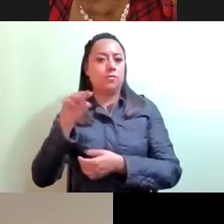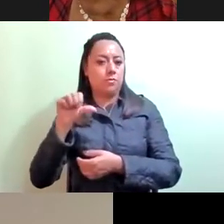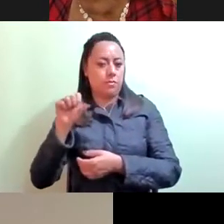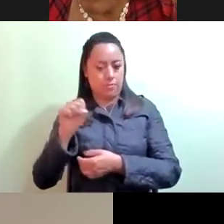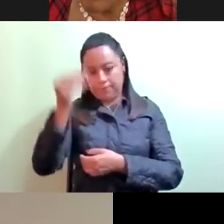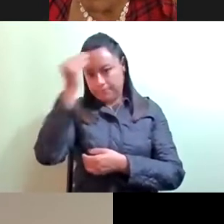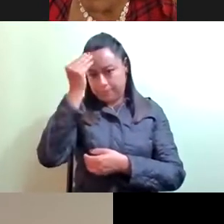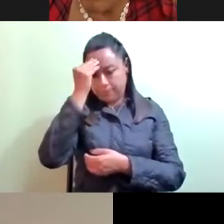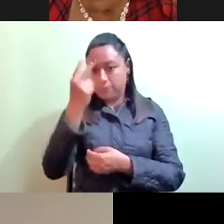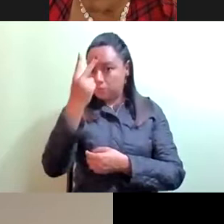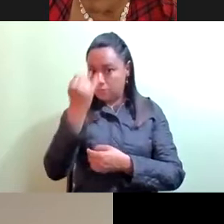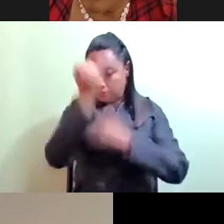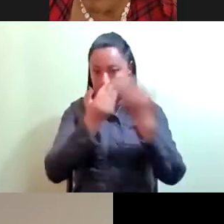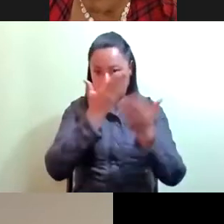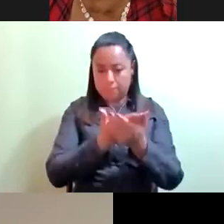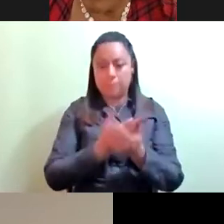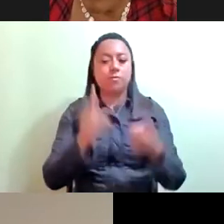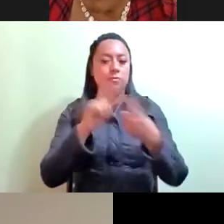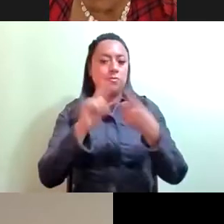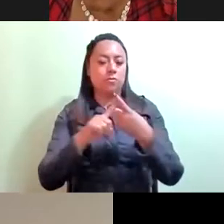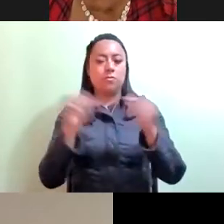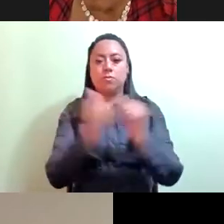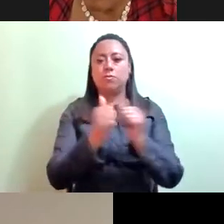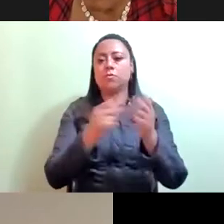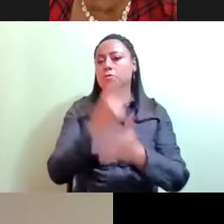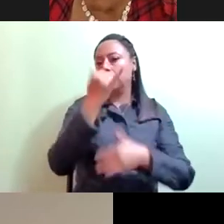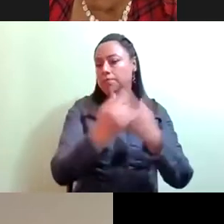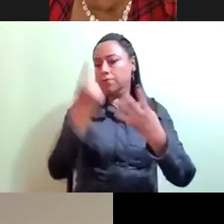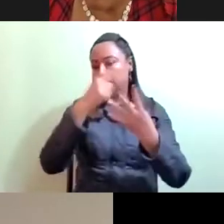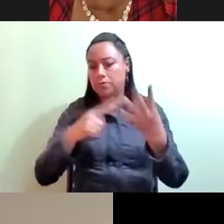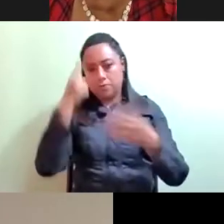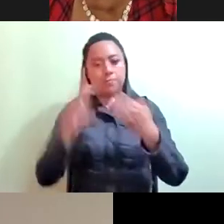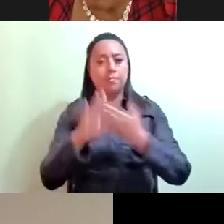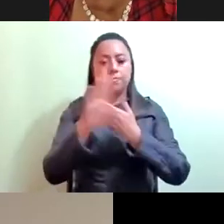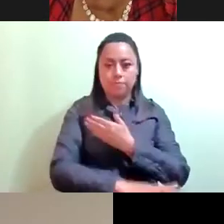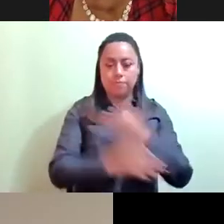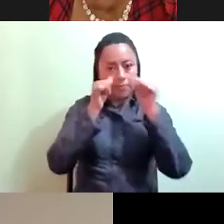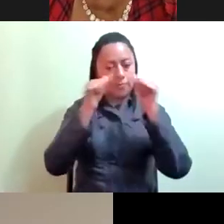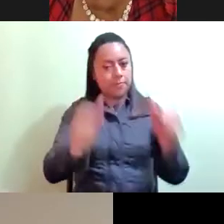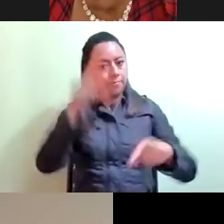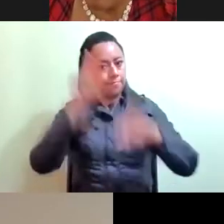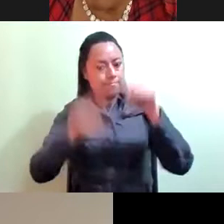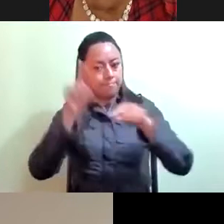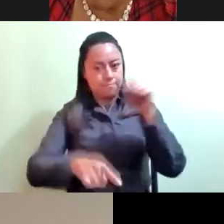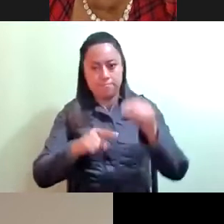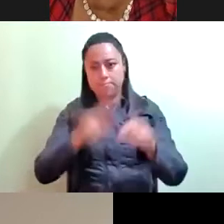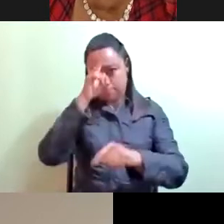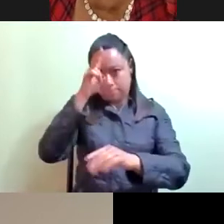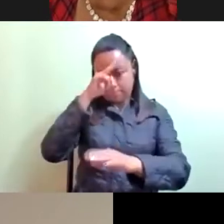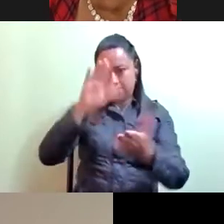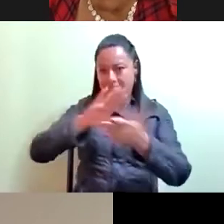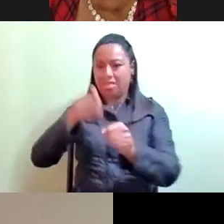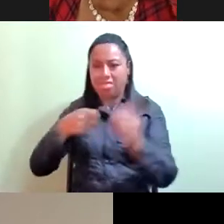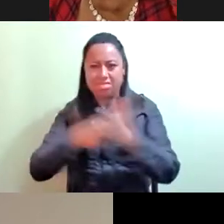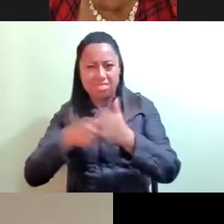primera, con proyecto de decreto por el que se emite la ley para prevenir, atender y erradicar el acoso y violencia escolar en la Ciudad de México,